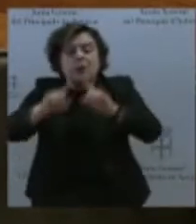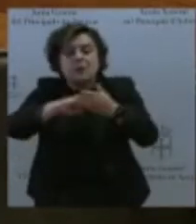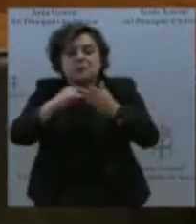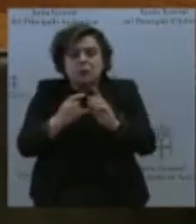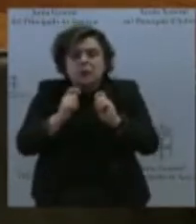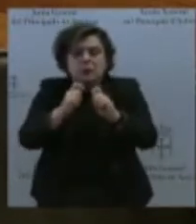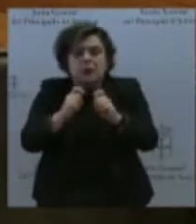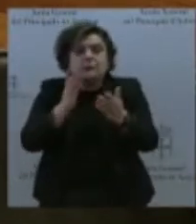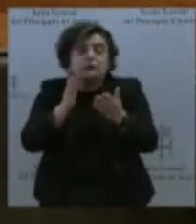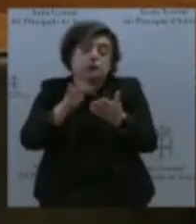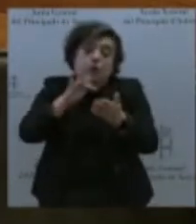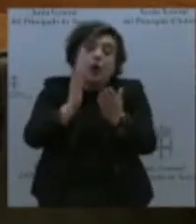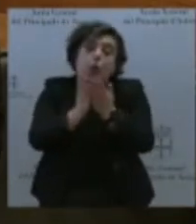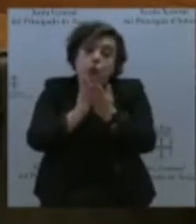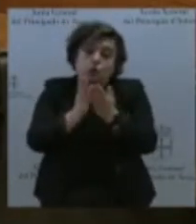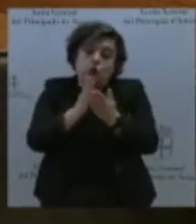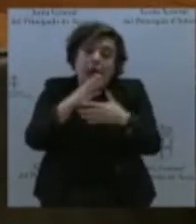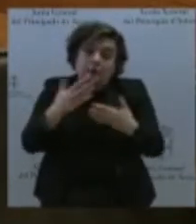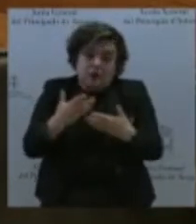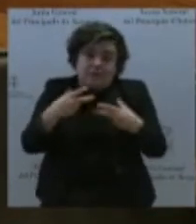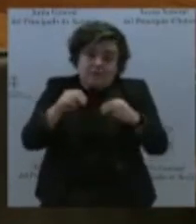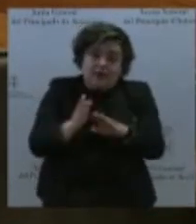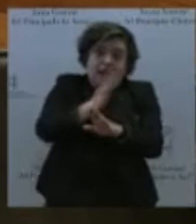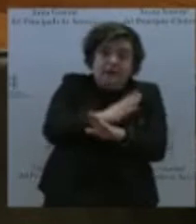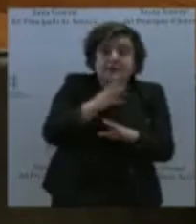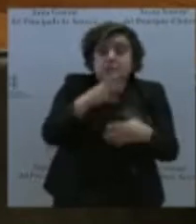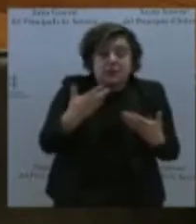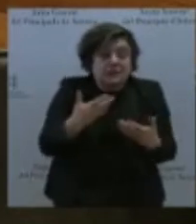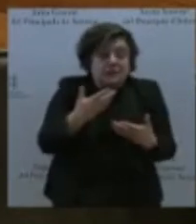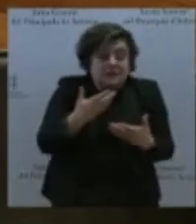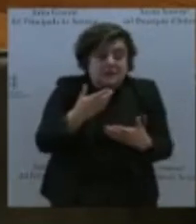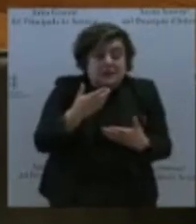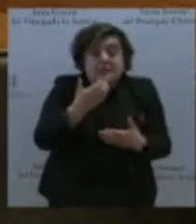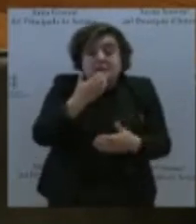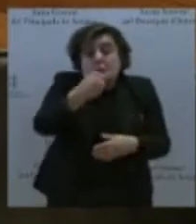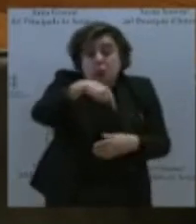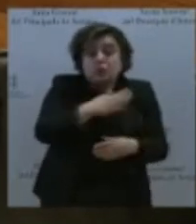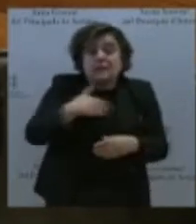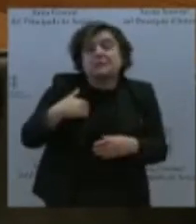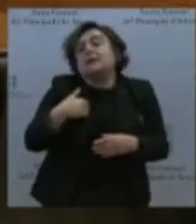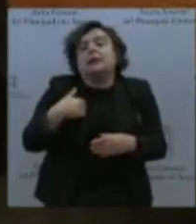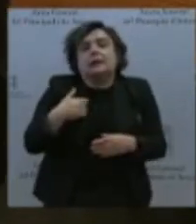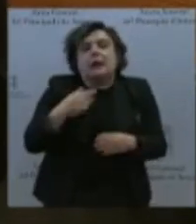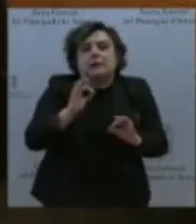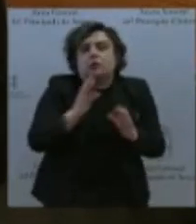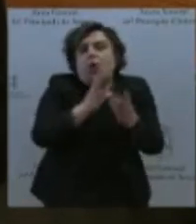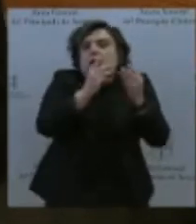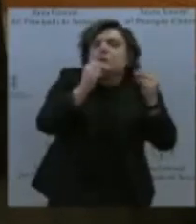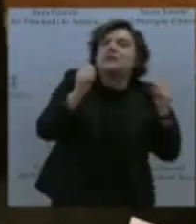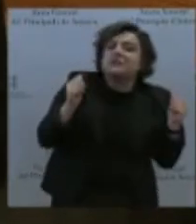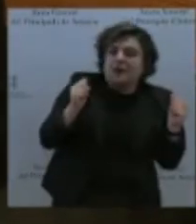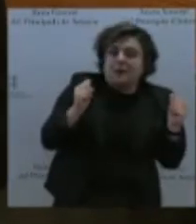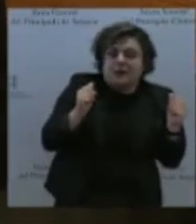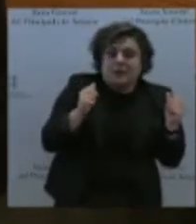intención es que esto desaparezca, que se convierta en un solo rumor, si ustedes lo que pretenden es acallar la voz